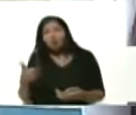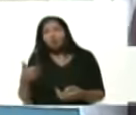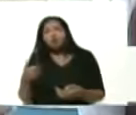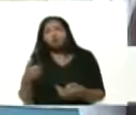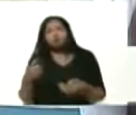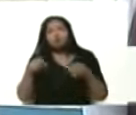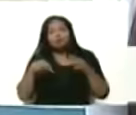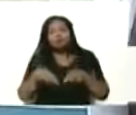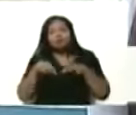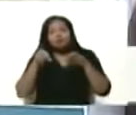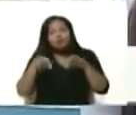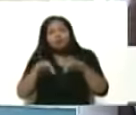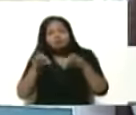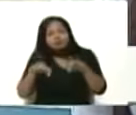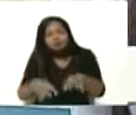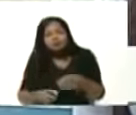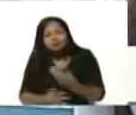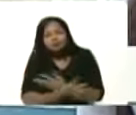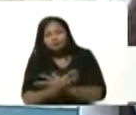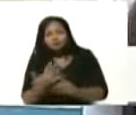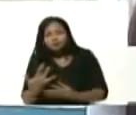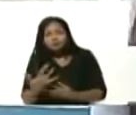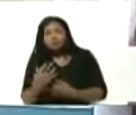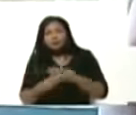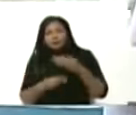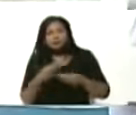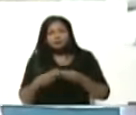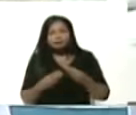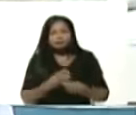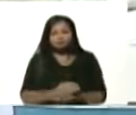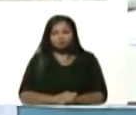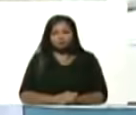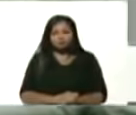nacido de la línea Fertil la solución para el agro presidente